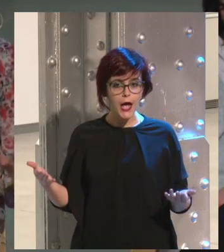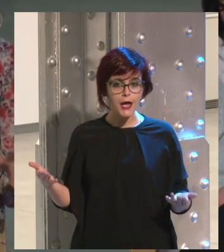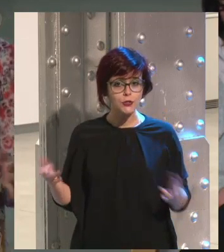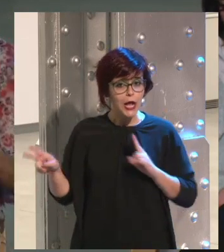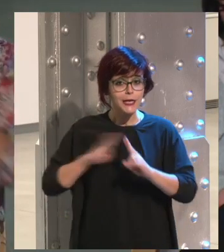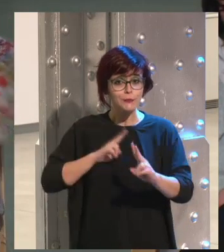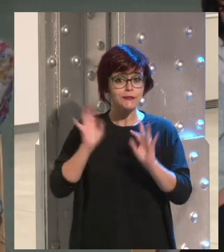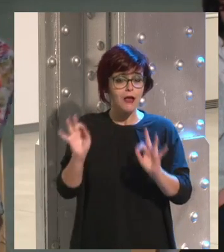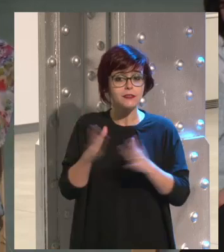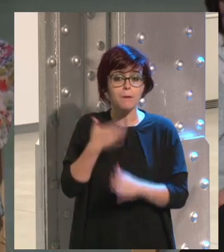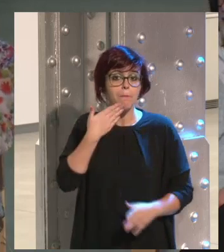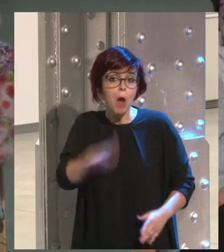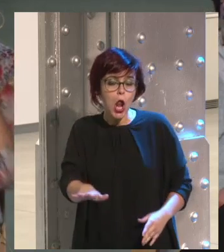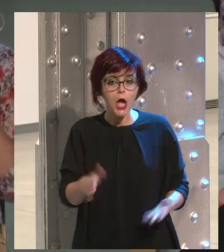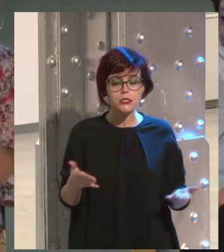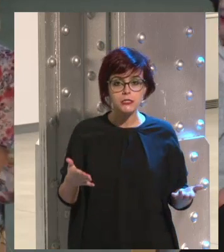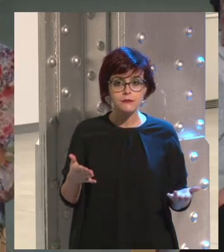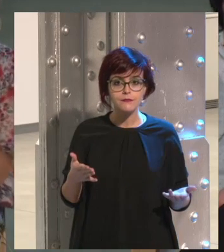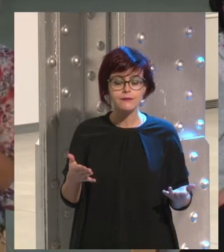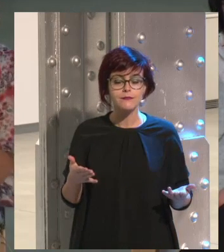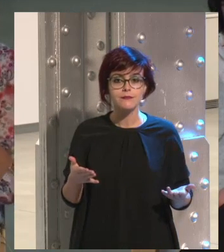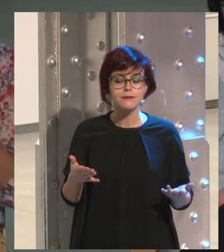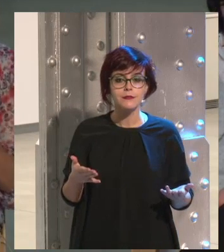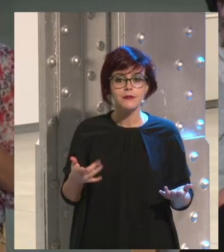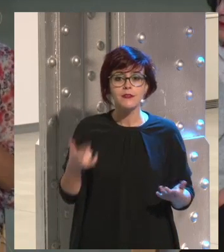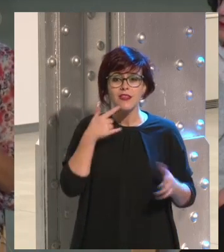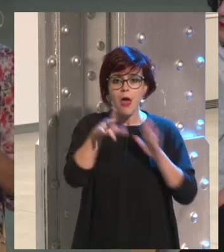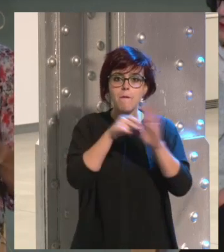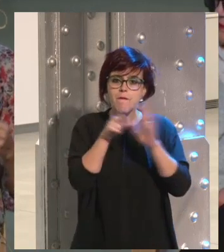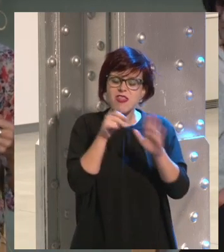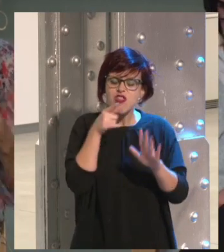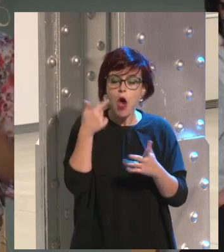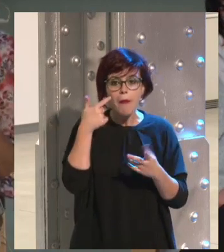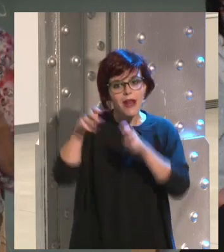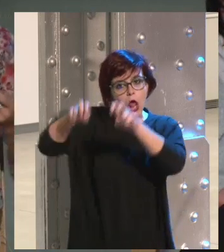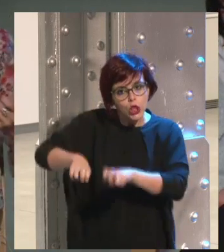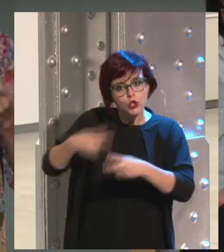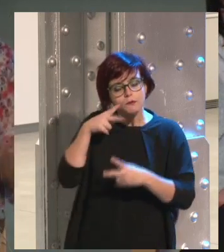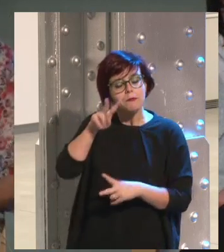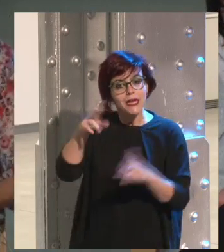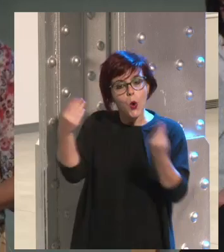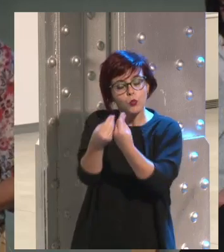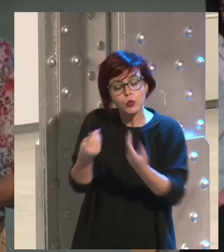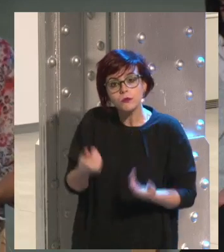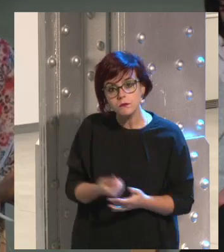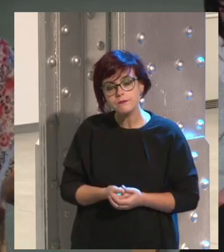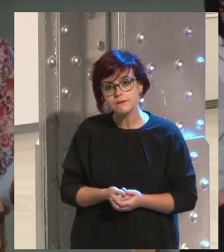Esa fue su respuesta. Lo vi, lo vi con él. sea, mamá, te voy a bajar un vídeo del Rubius. A ver, porque, claro. Entonces digo, ¿pero y